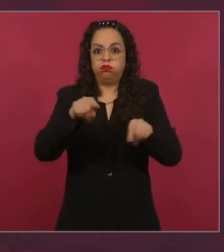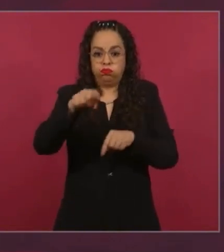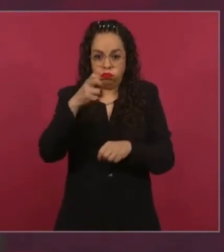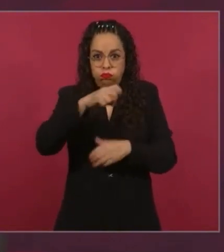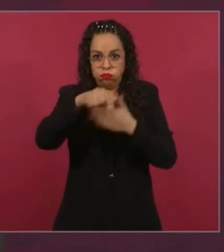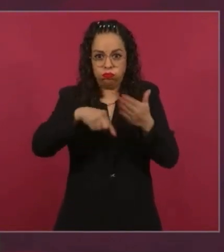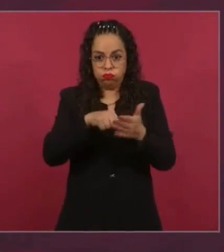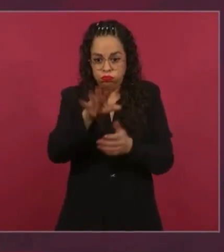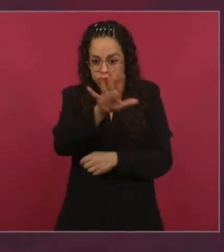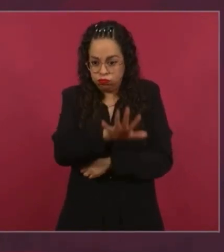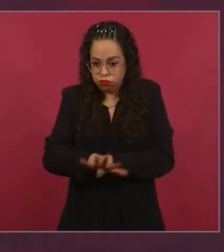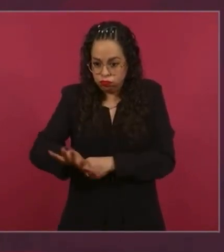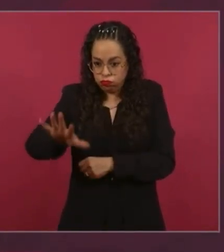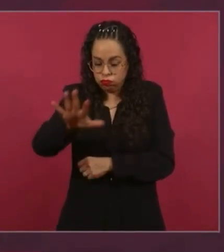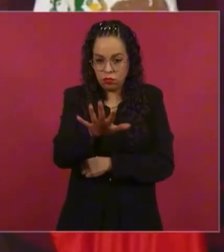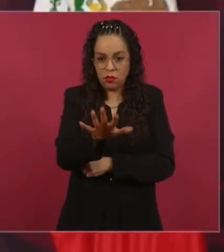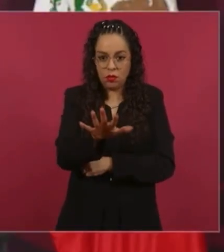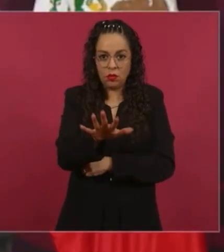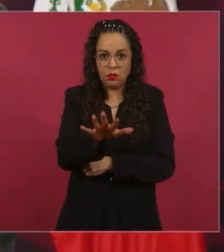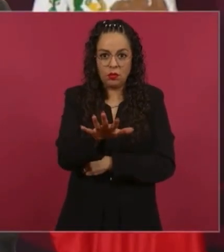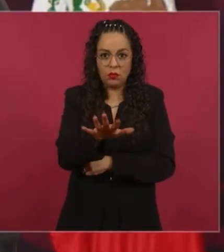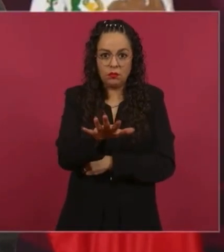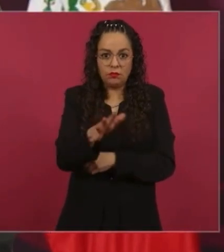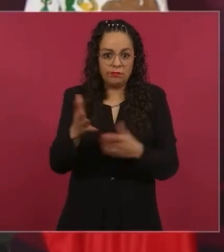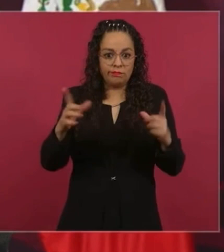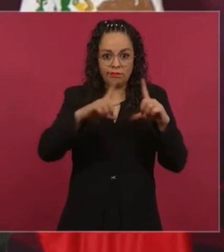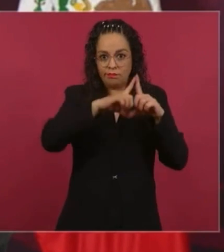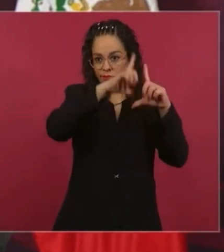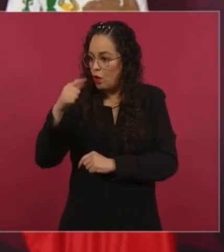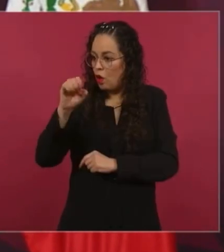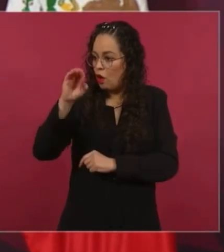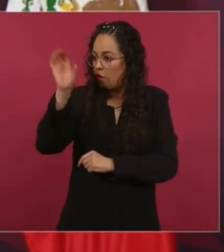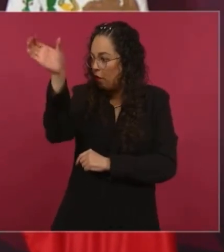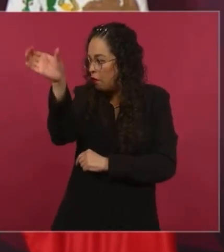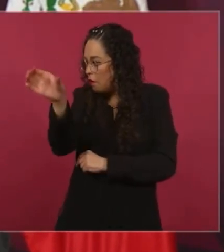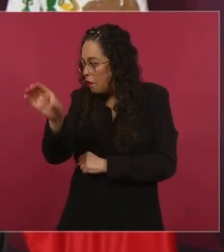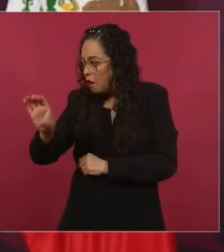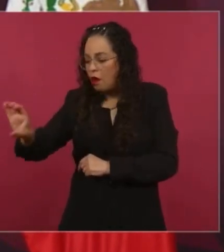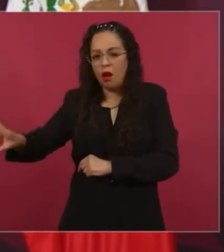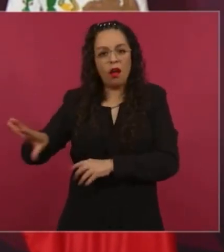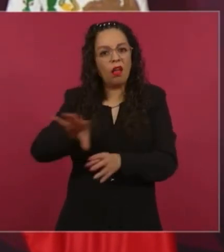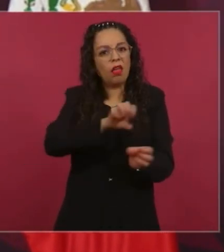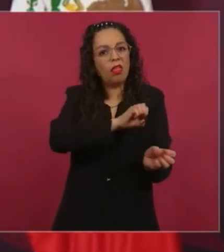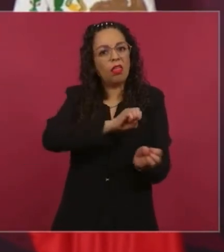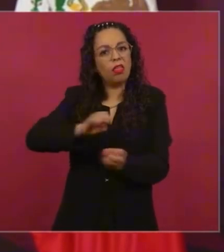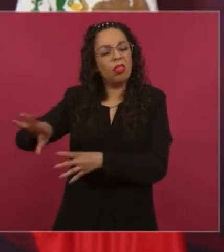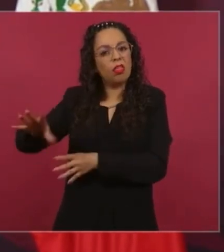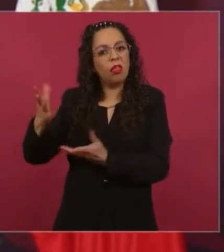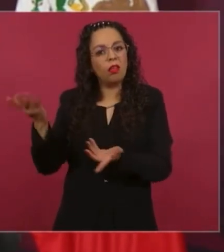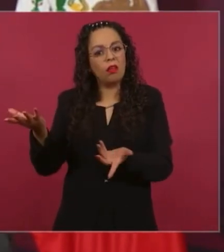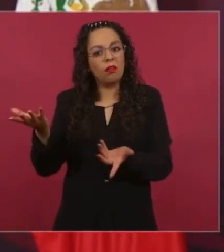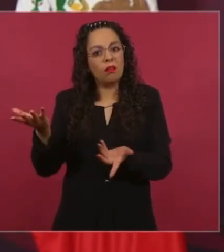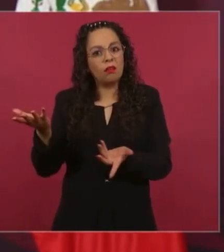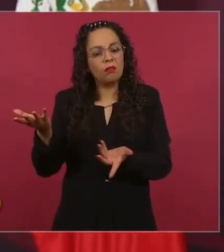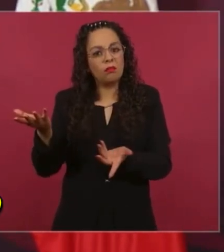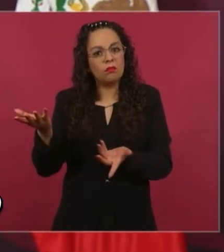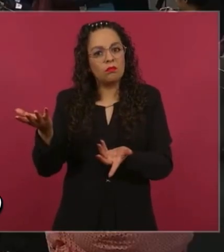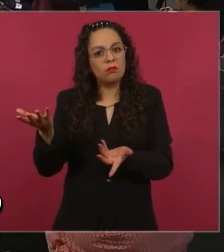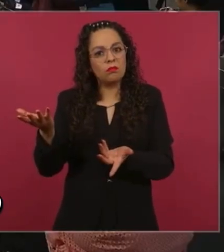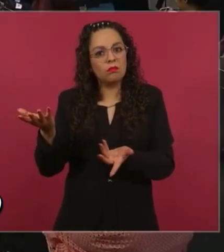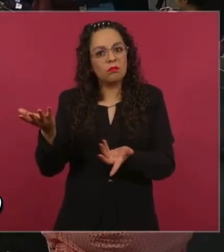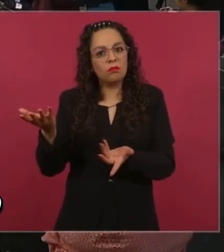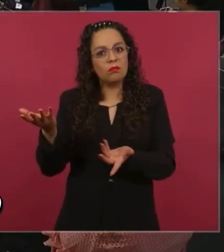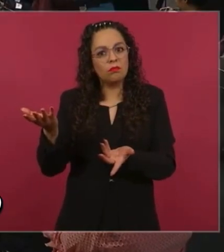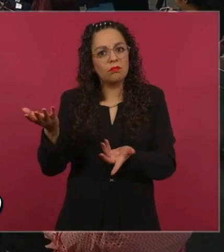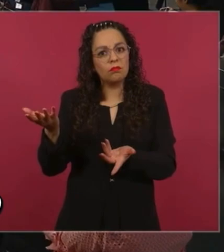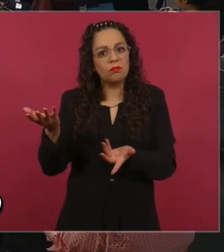el sureste y las costas del Golfo. ¿Cuántos veracruzanos en el periodo